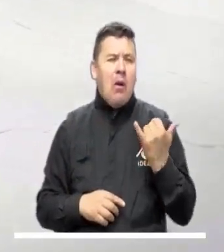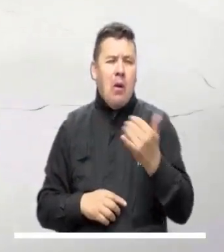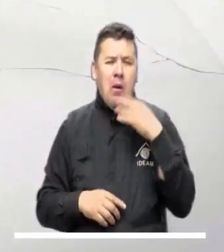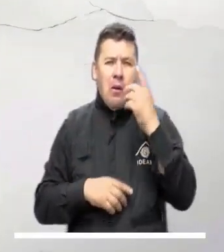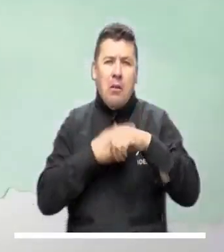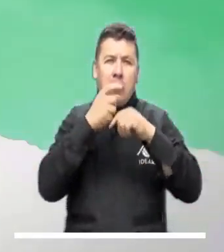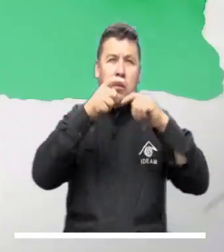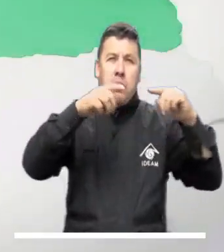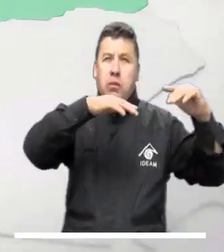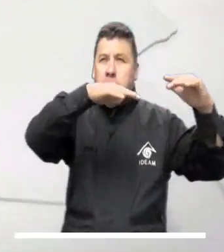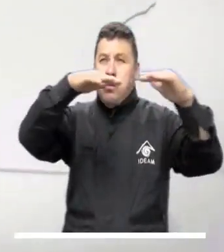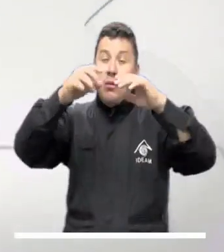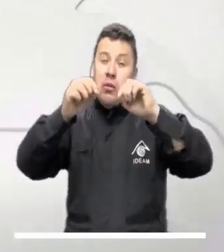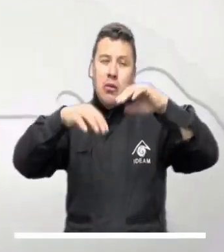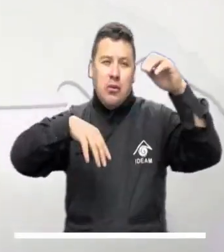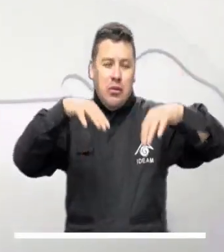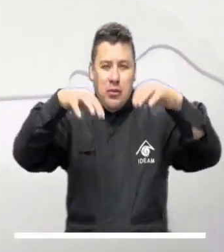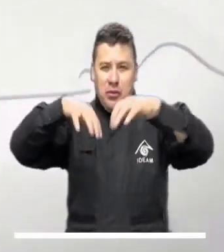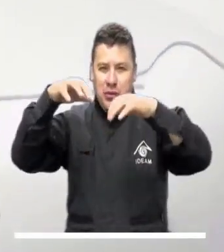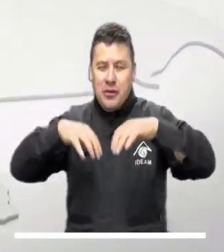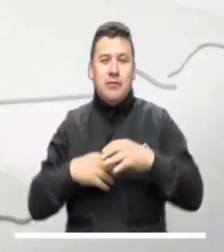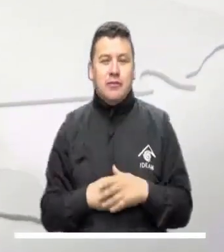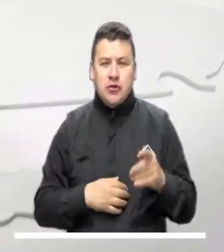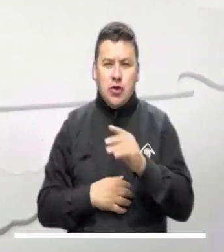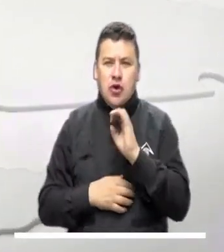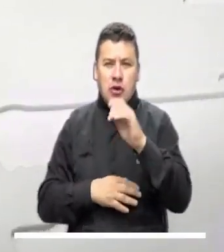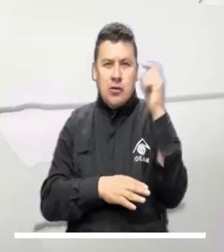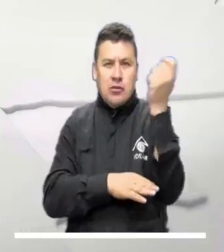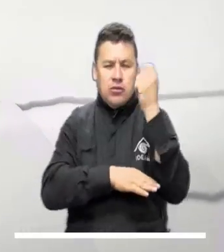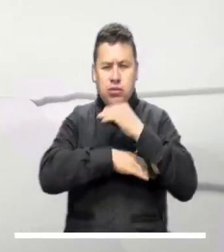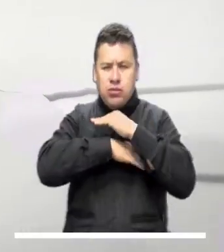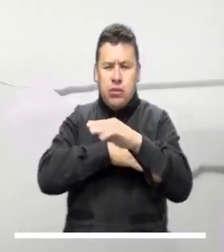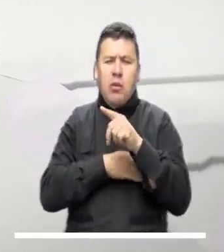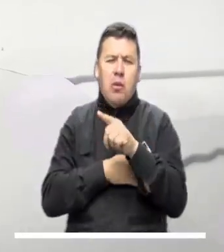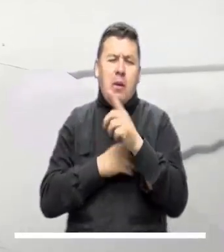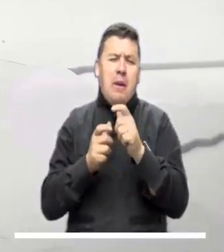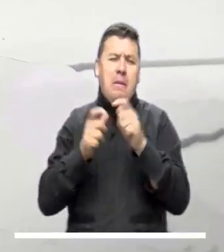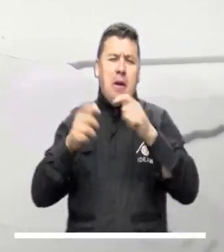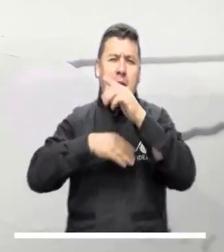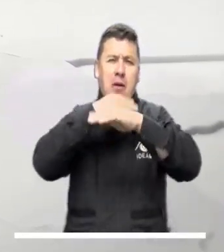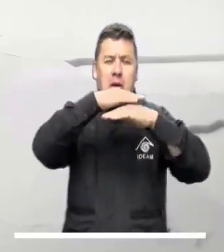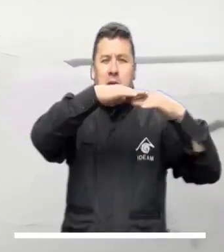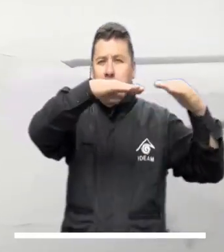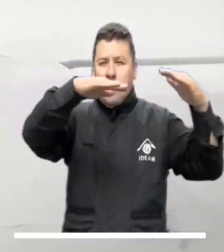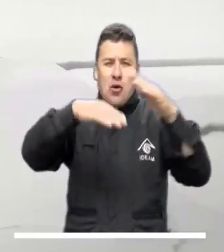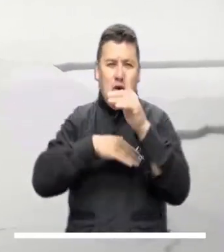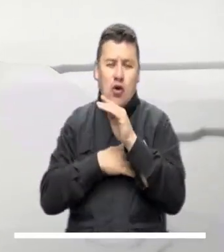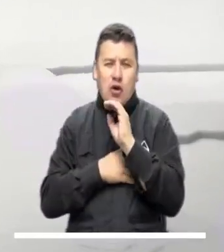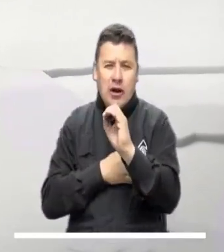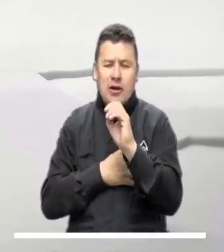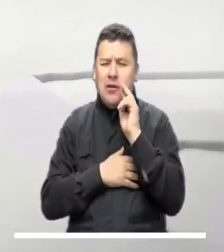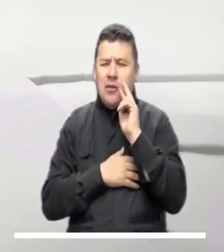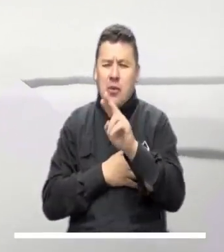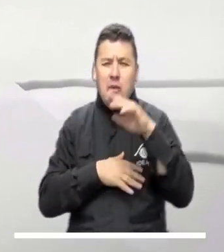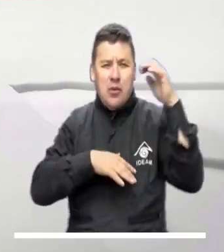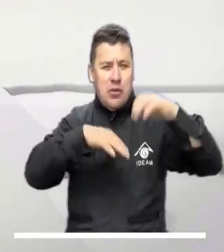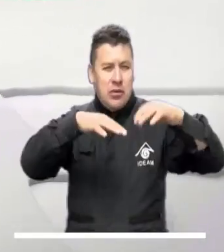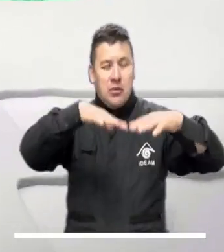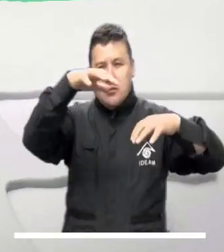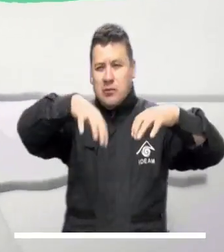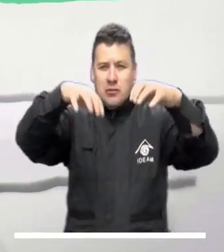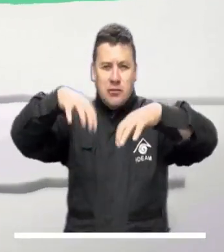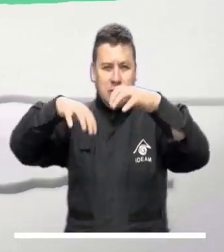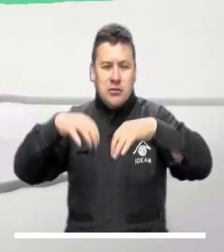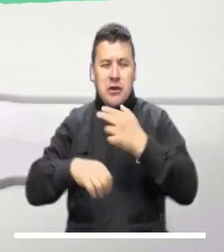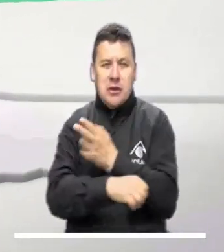se prevé mayor nubosidad y algunas lluvias. Al oriente en Los Llanos se prevé mayor nubosidad al oriente de la región, con